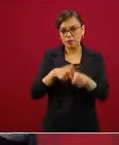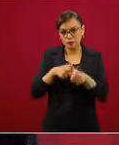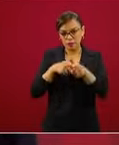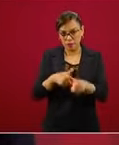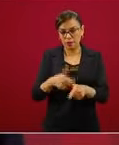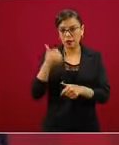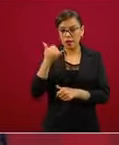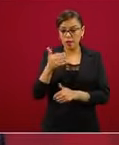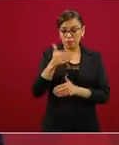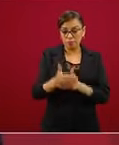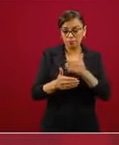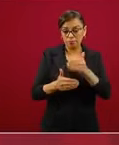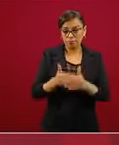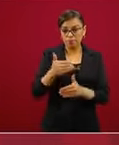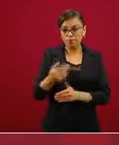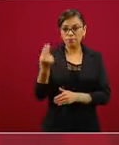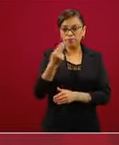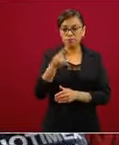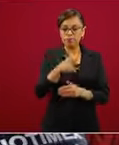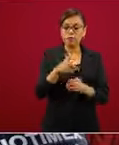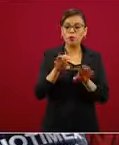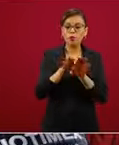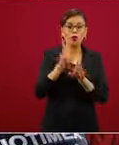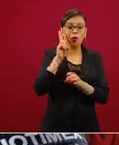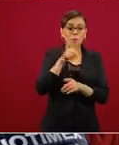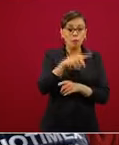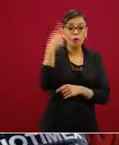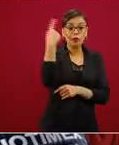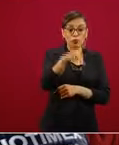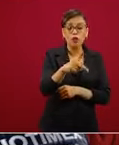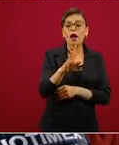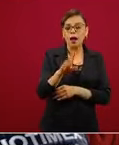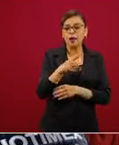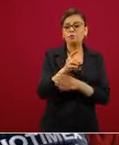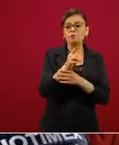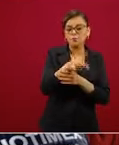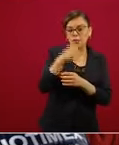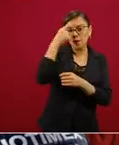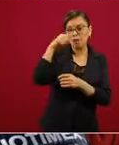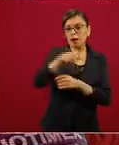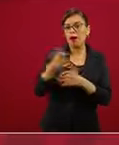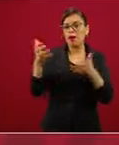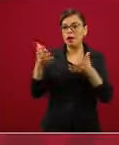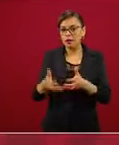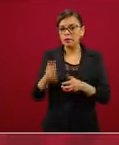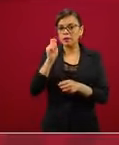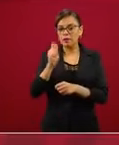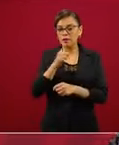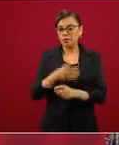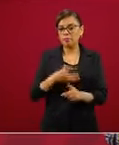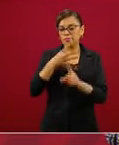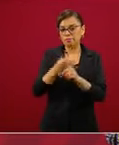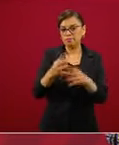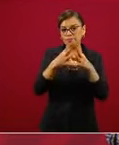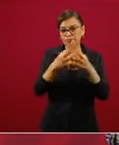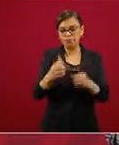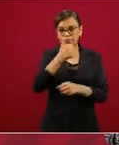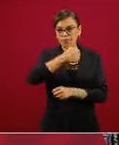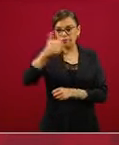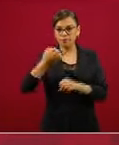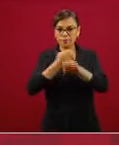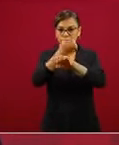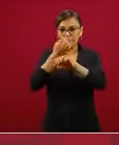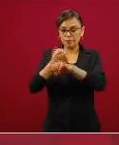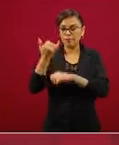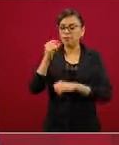adaptándose de acuerdo a la realidad epidemiológica la vulnerabilidad y la capacidad resolutiva de los estados y de los